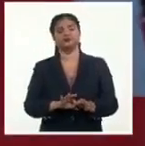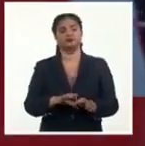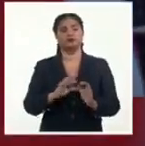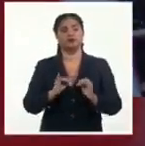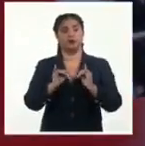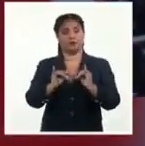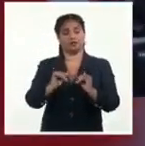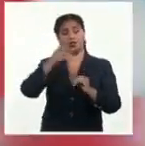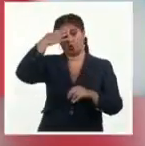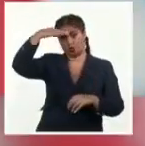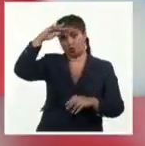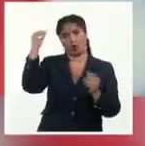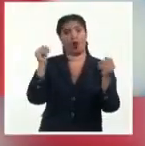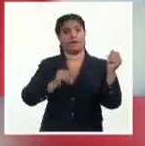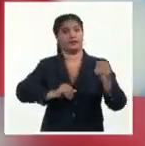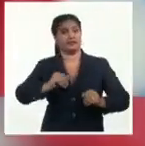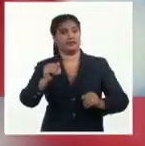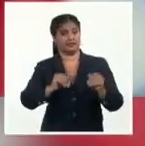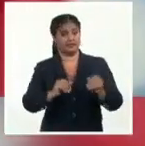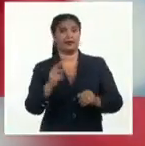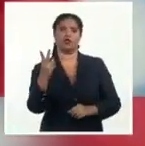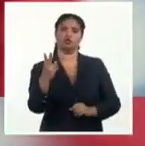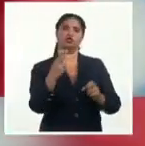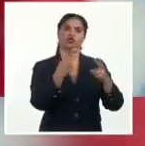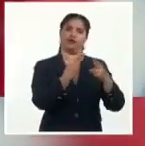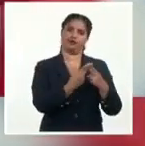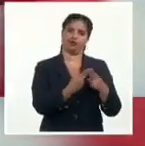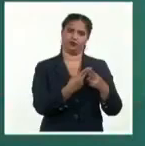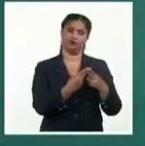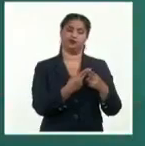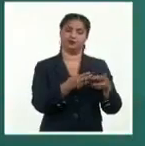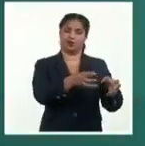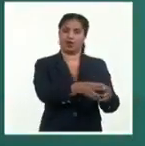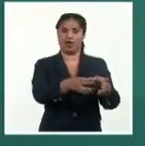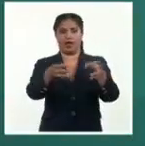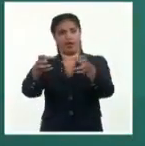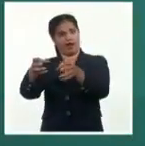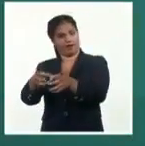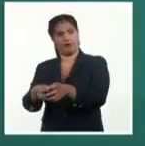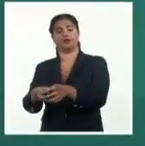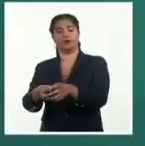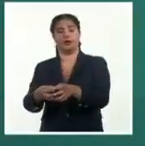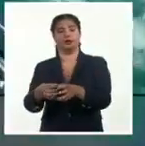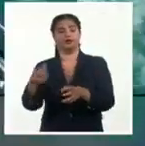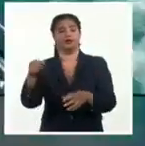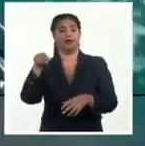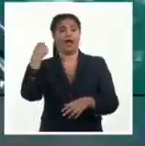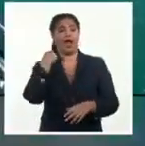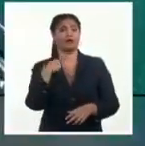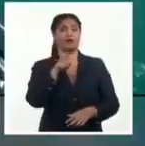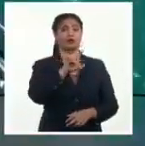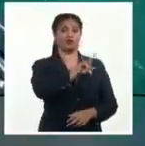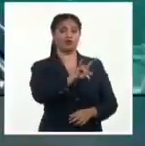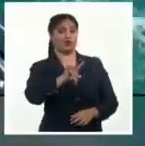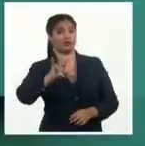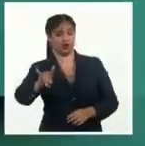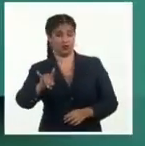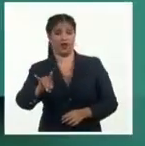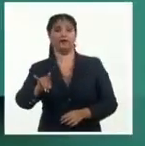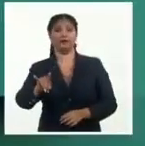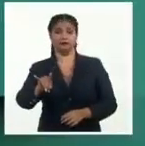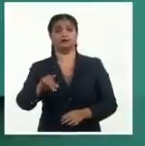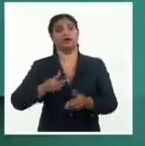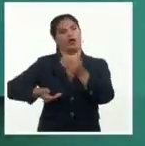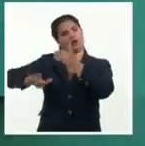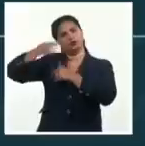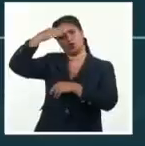que nuestro país tendrá en competencia dos tripulaciones. El campeón mundial de 1999, Nelly Domanzo, unirá fuerzas con Sanlay Castro en la